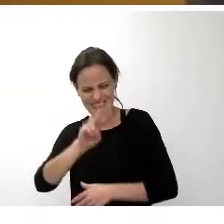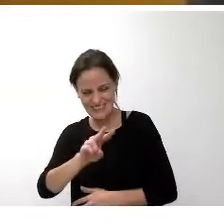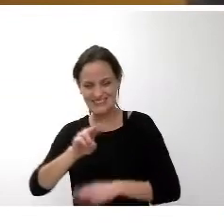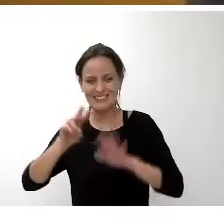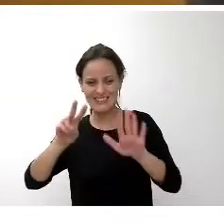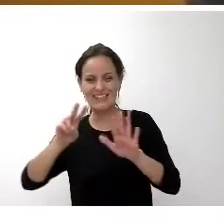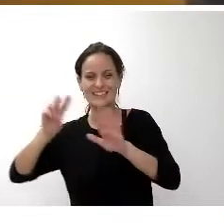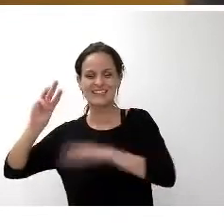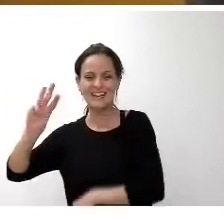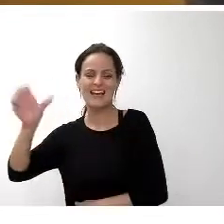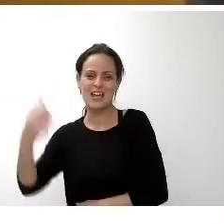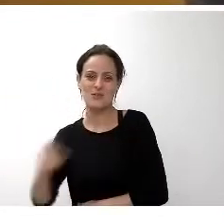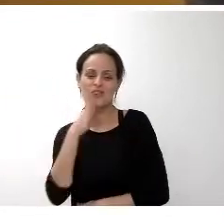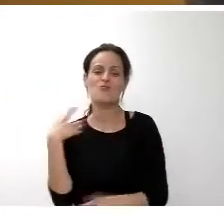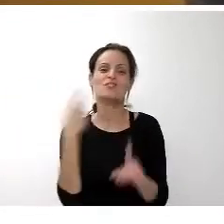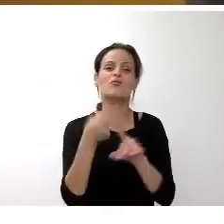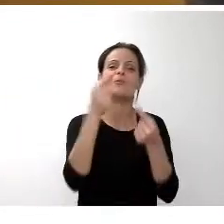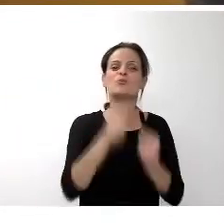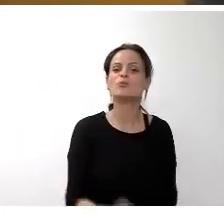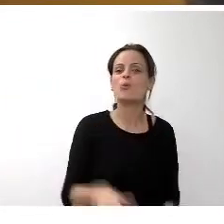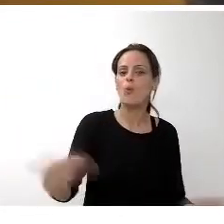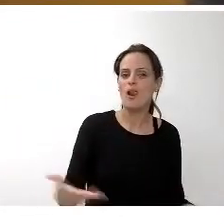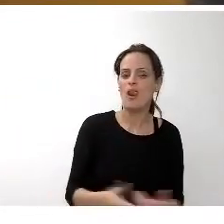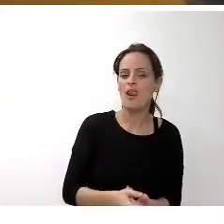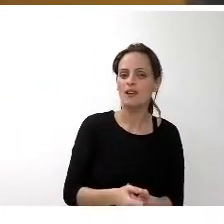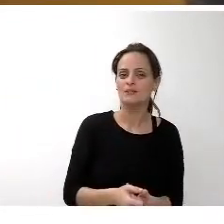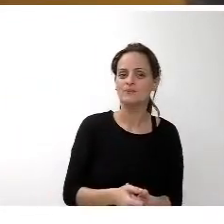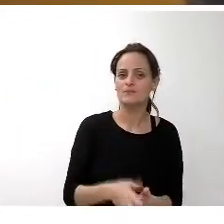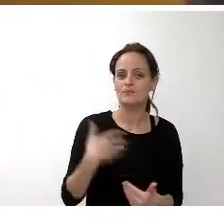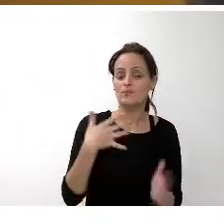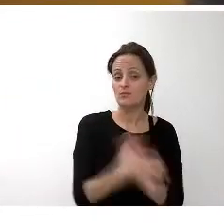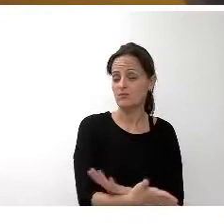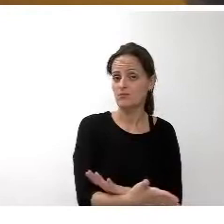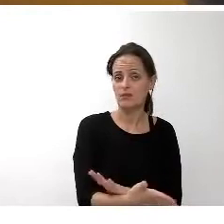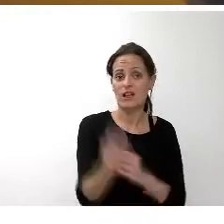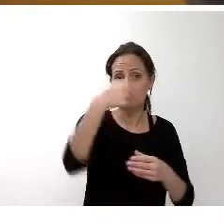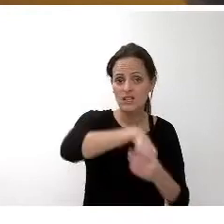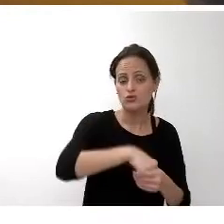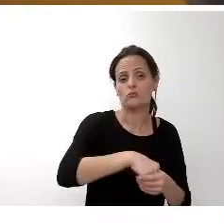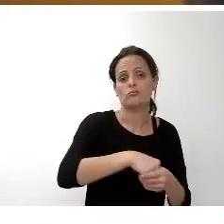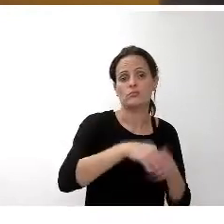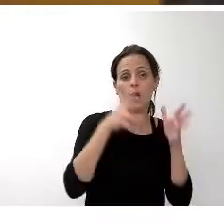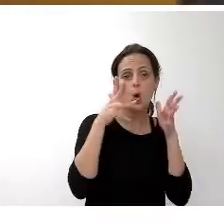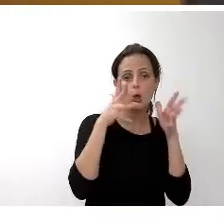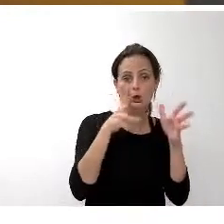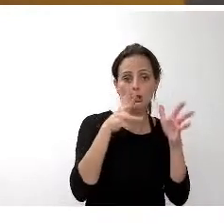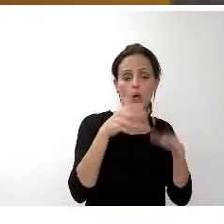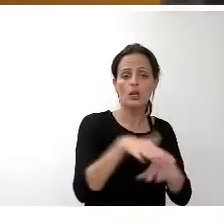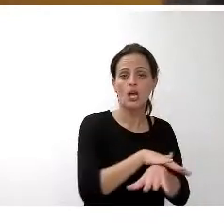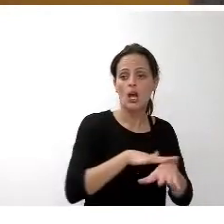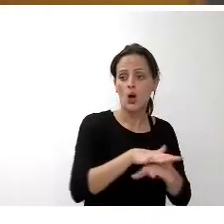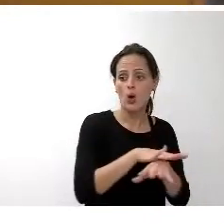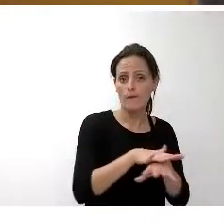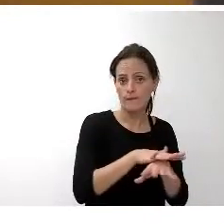¿Cuáles son los objetivos de este presupuesto? Lógicamente, son los que vienen definidos en el acuerdo de Consejo de Gobierno, que dio pie a la